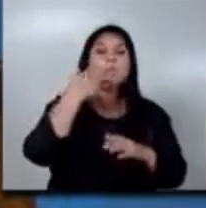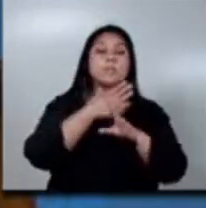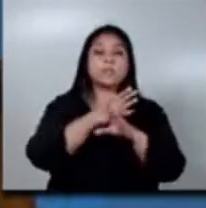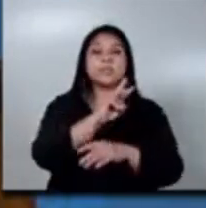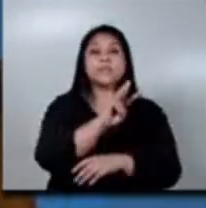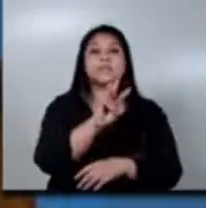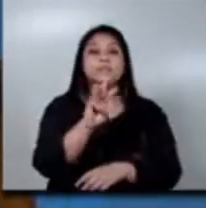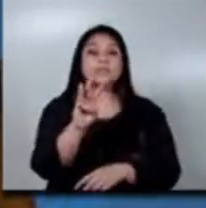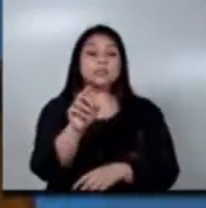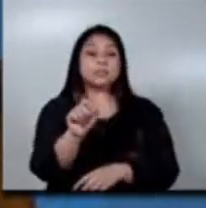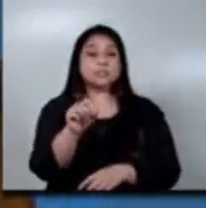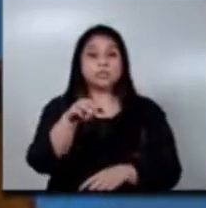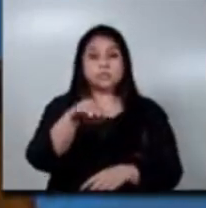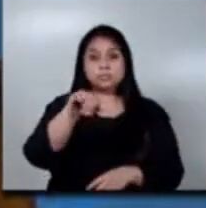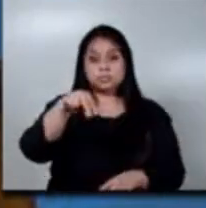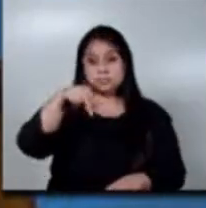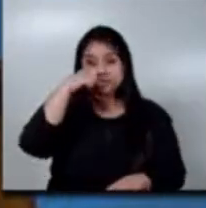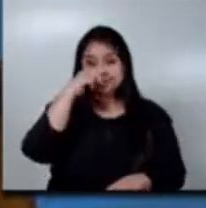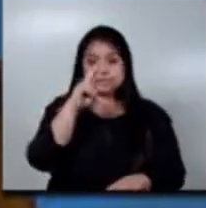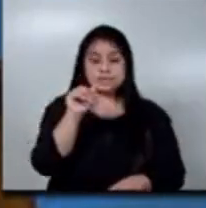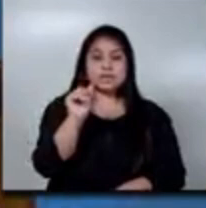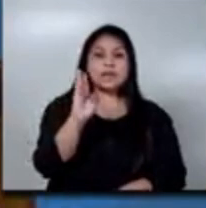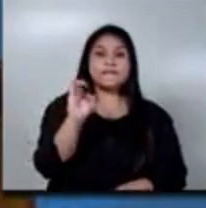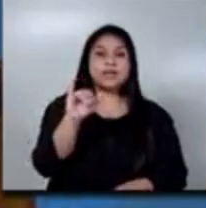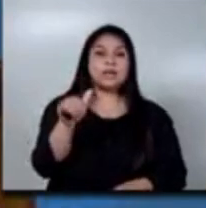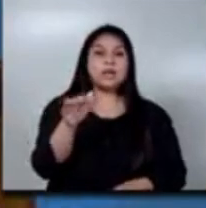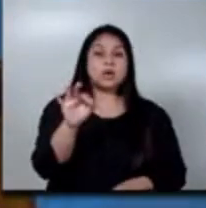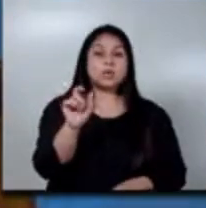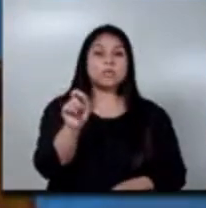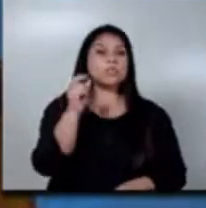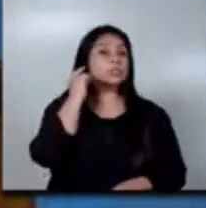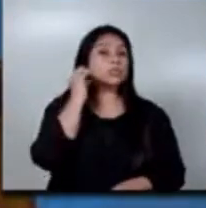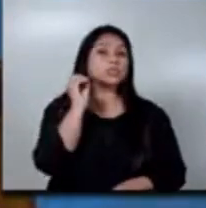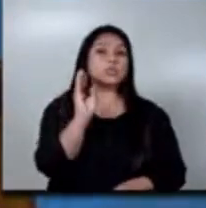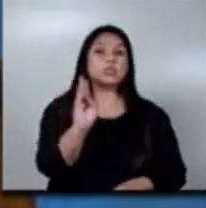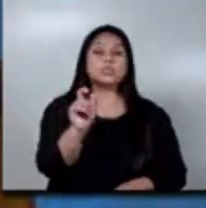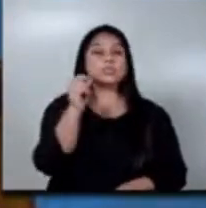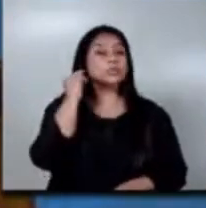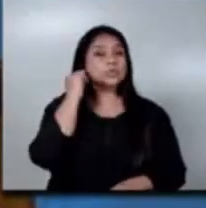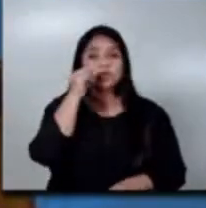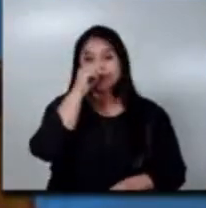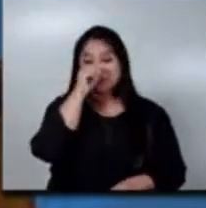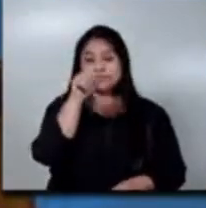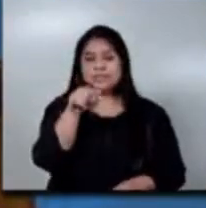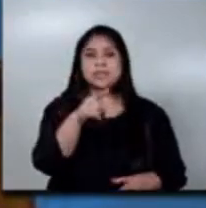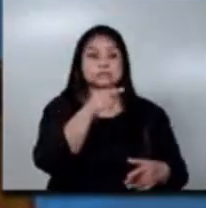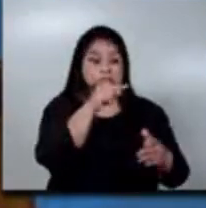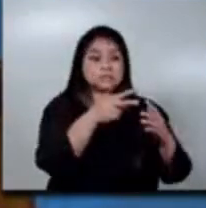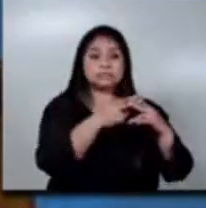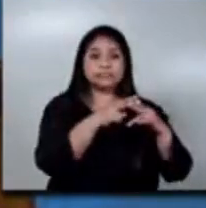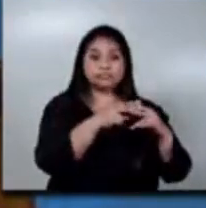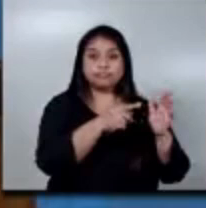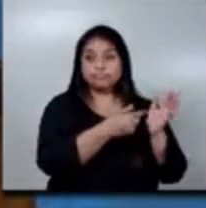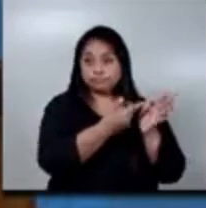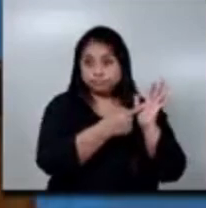.mintrabajo.gov.gt Esta herramienta que se ha puesto disponibilidad de todas